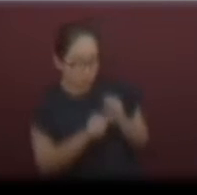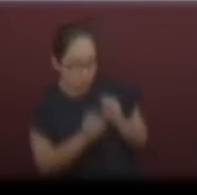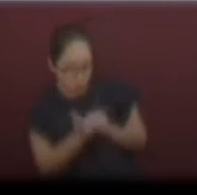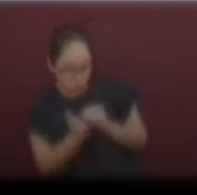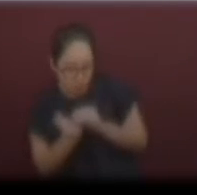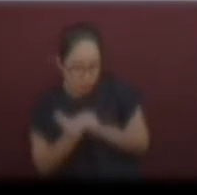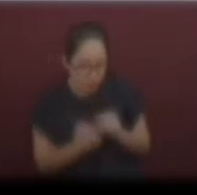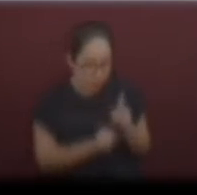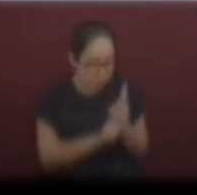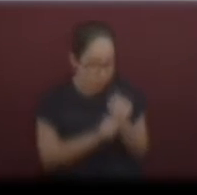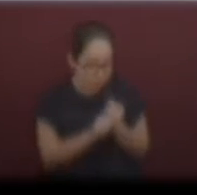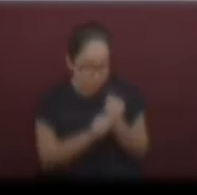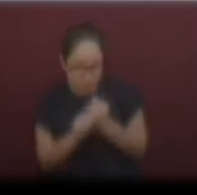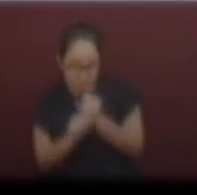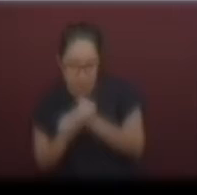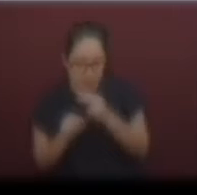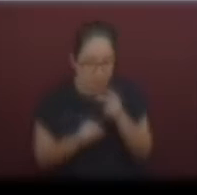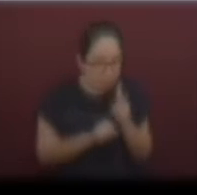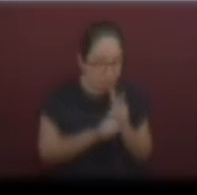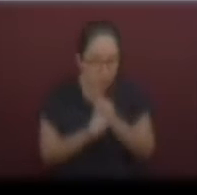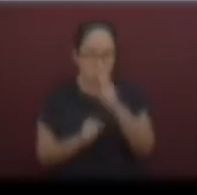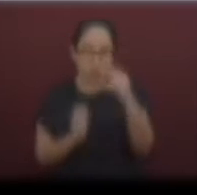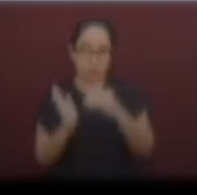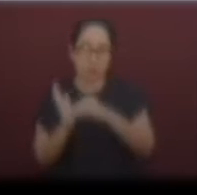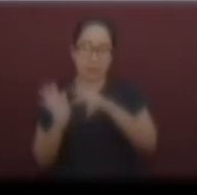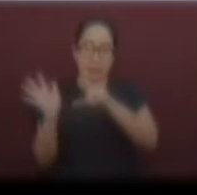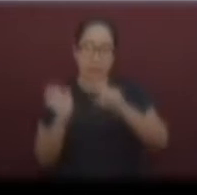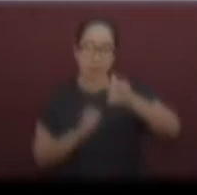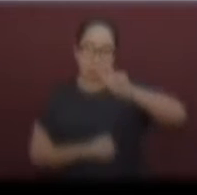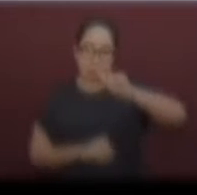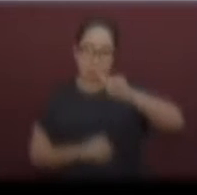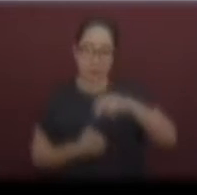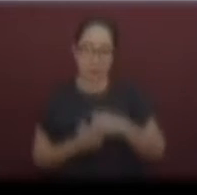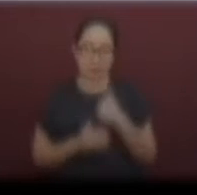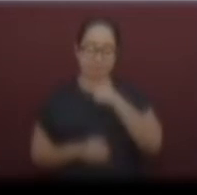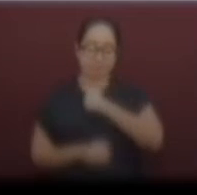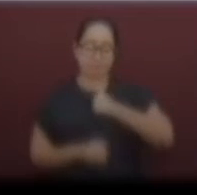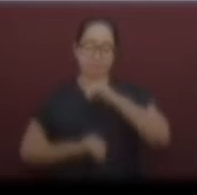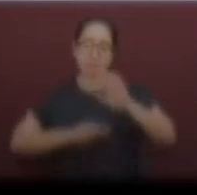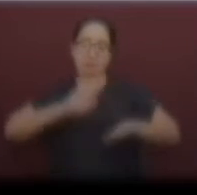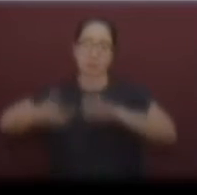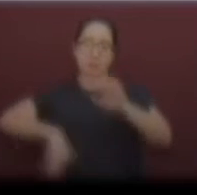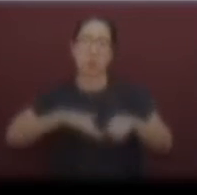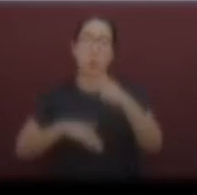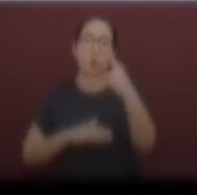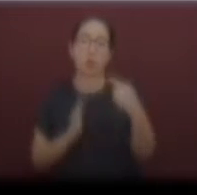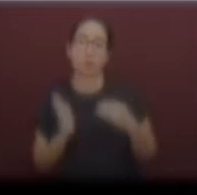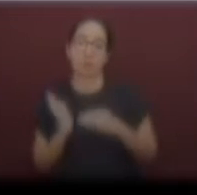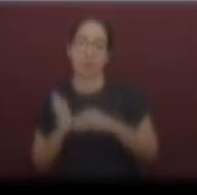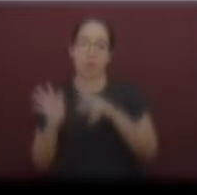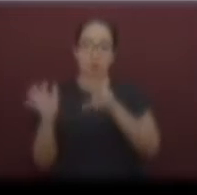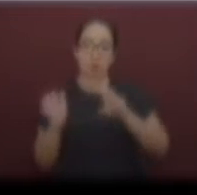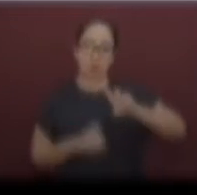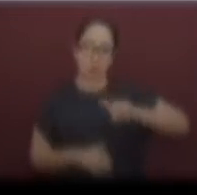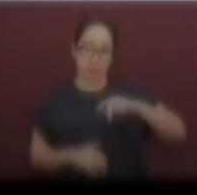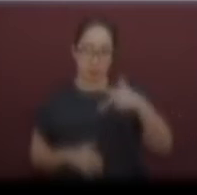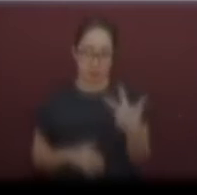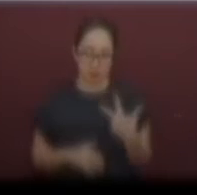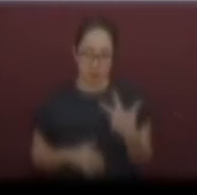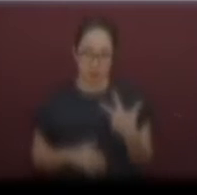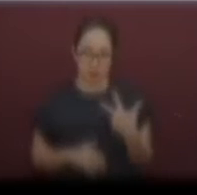2,730. Desafortunadamente, han fallecido 1,838 en